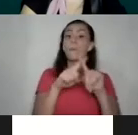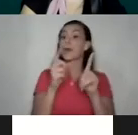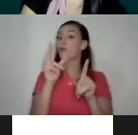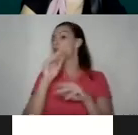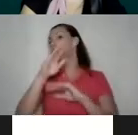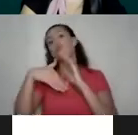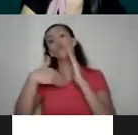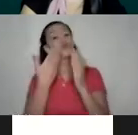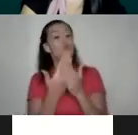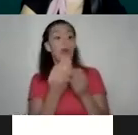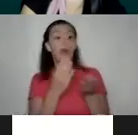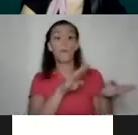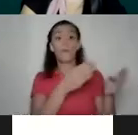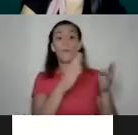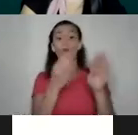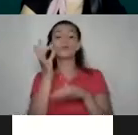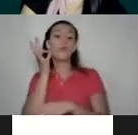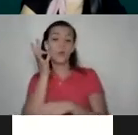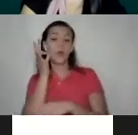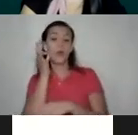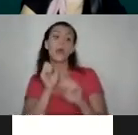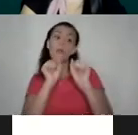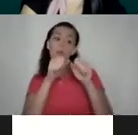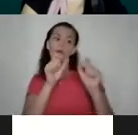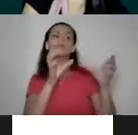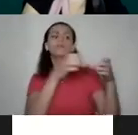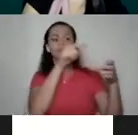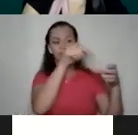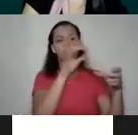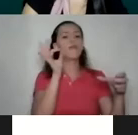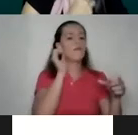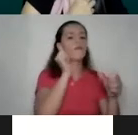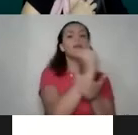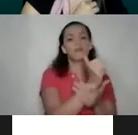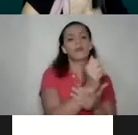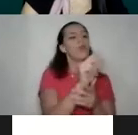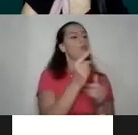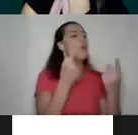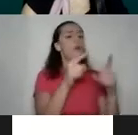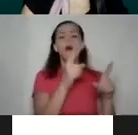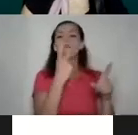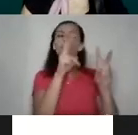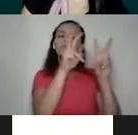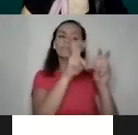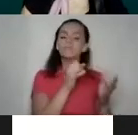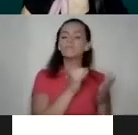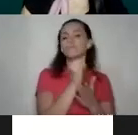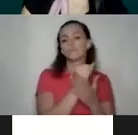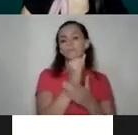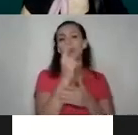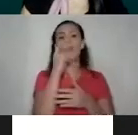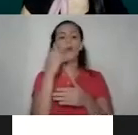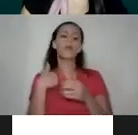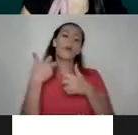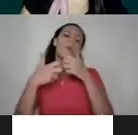las muertes de mujeres que podrían catalogarse como femicidio realmente está sucediendo. Y esto tiene que ver también con un problema en el sistema